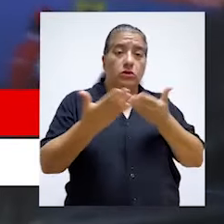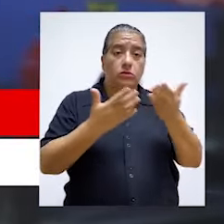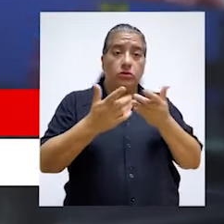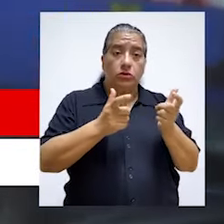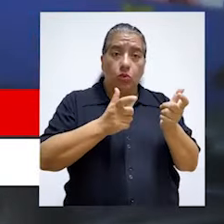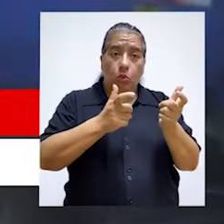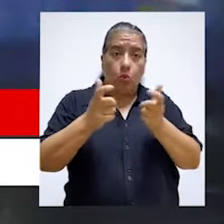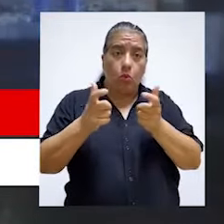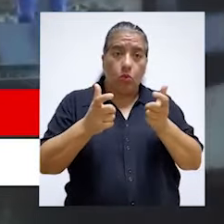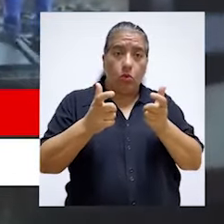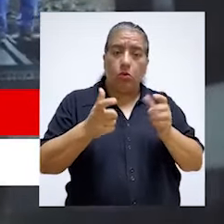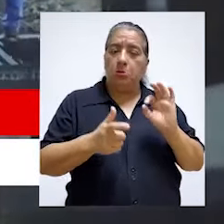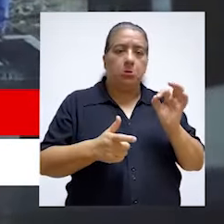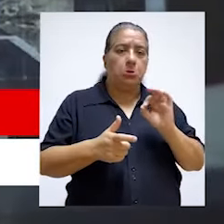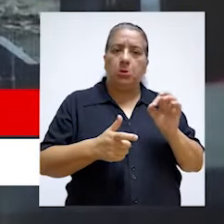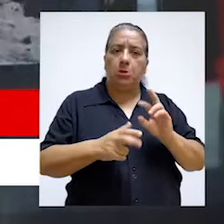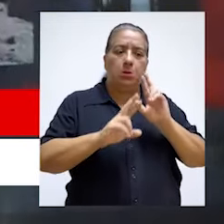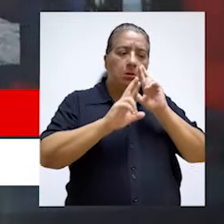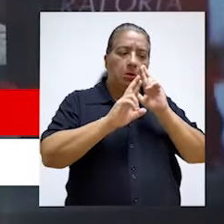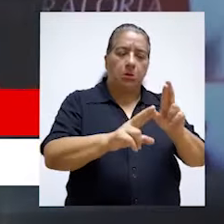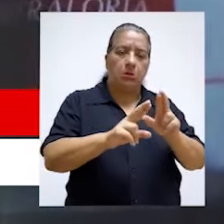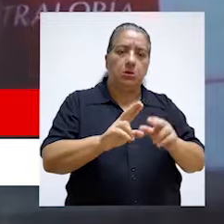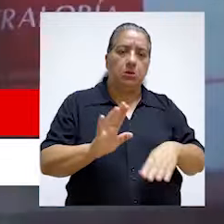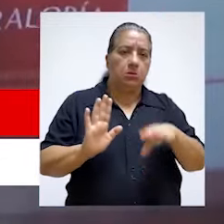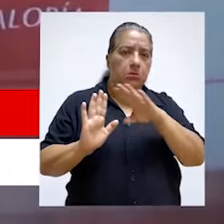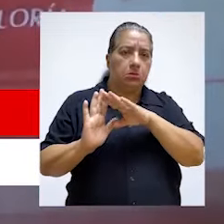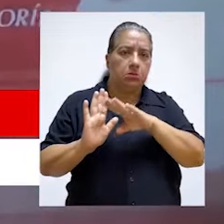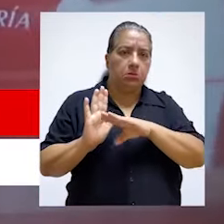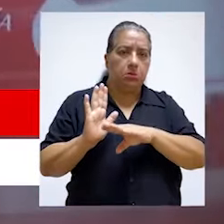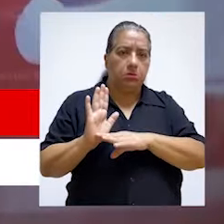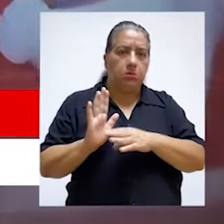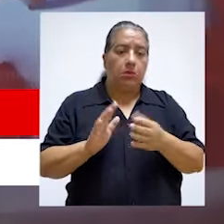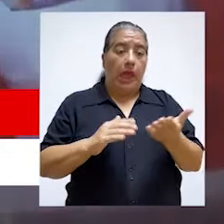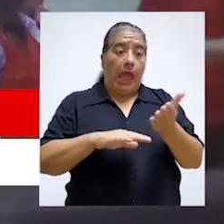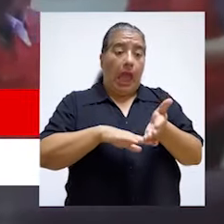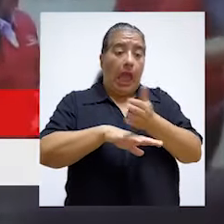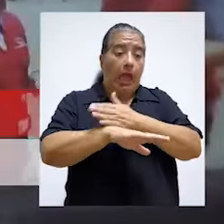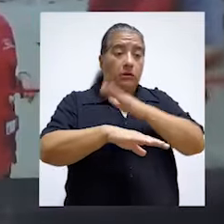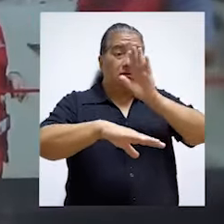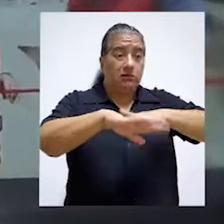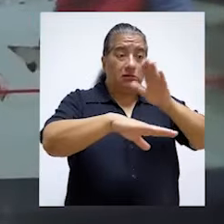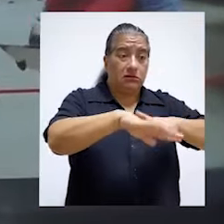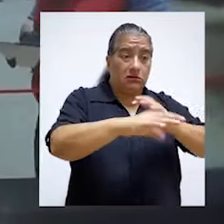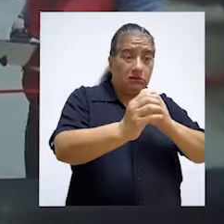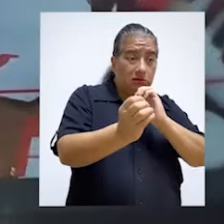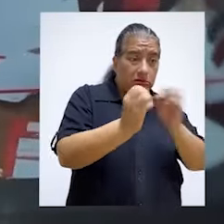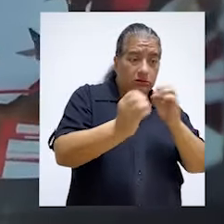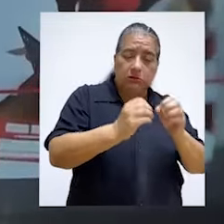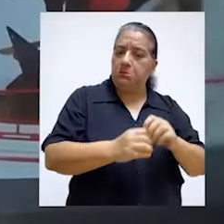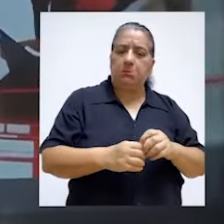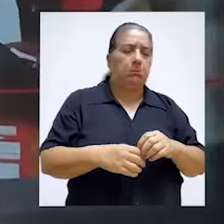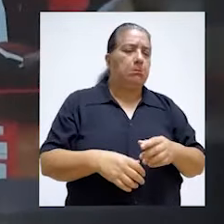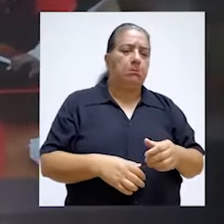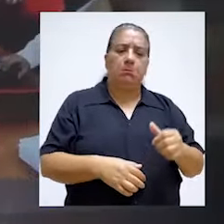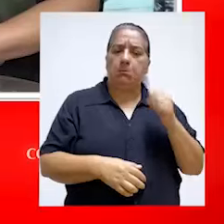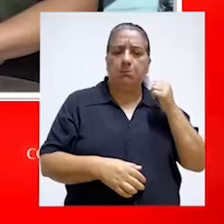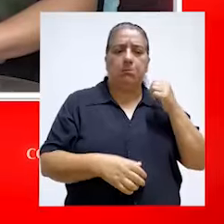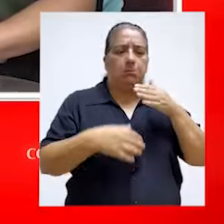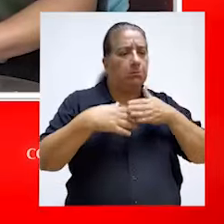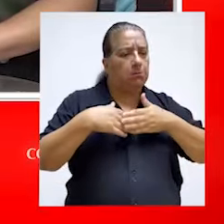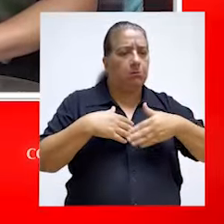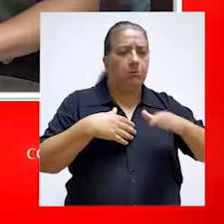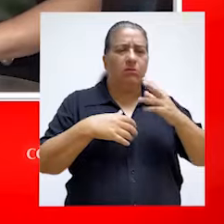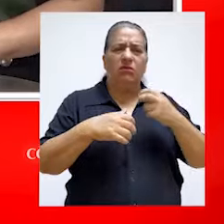generándose estos riesgos que pueden finalmente poner en jaque la ejecución del proyecto y que puedan cumplir con sus objetivos.